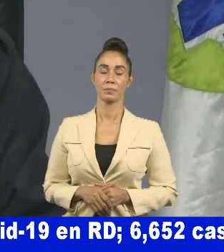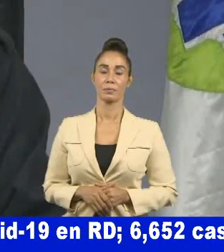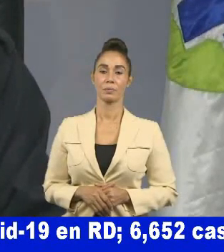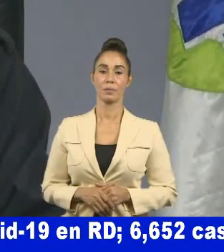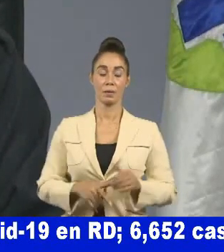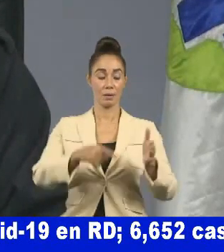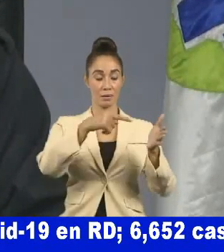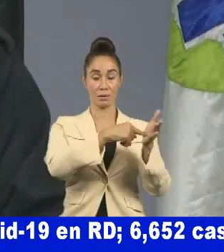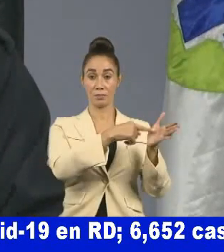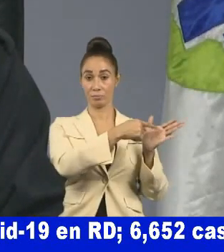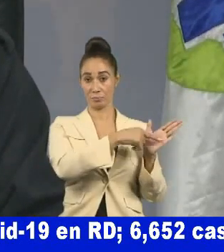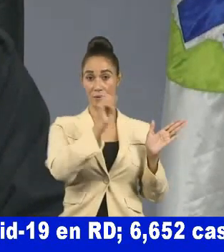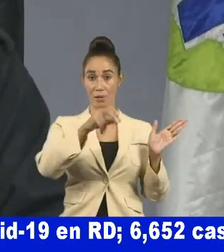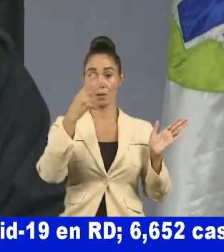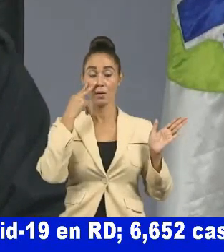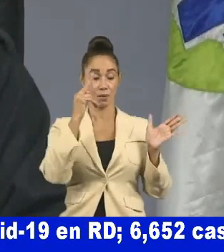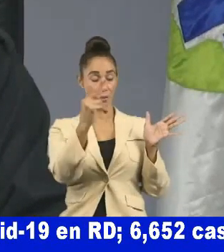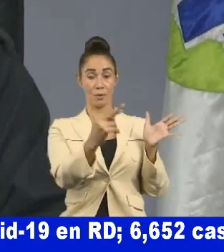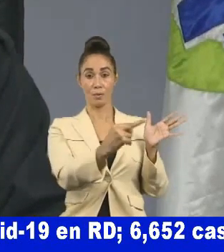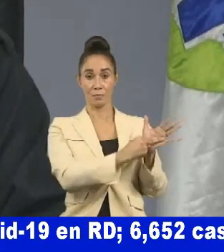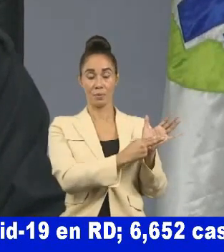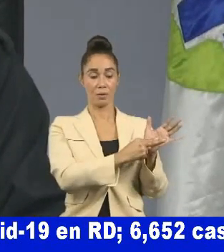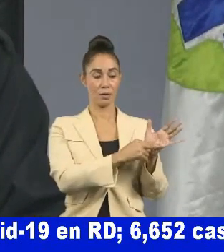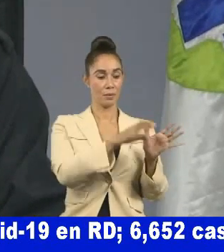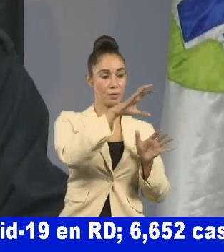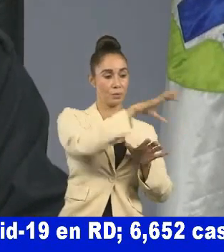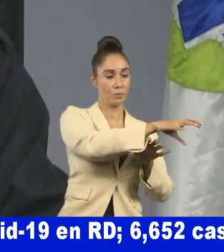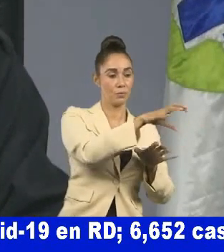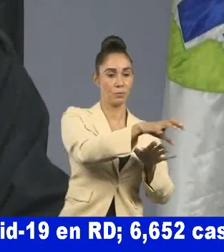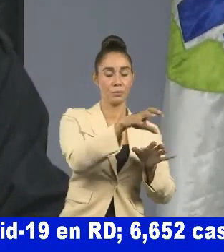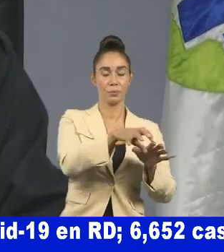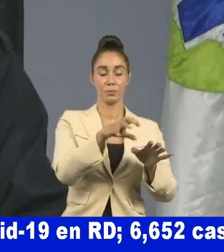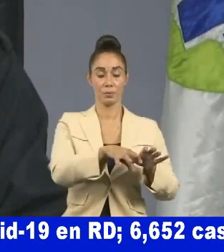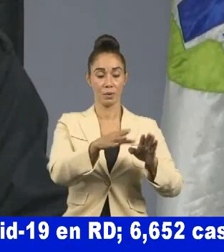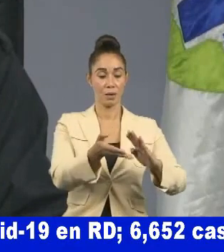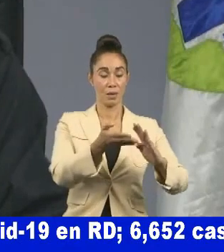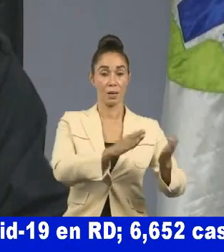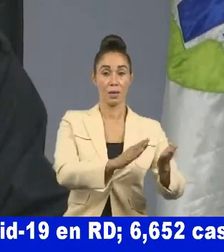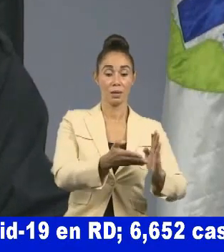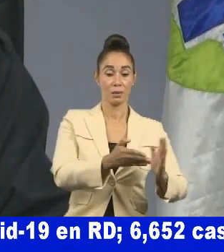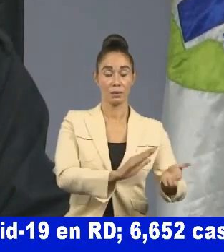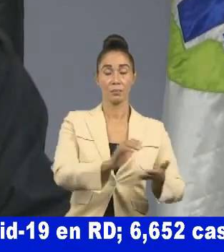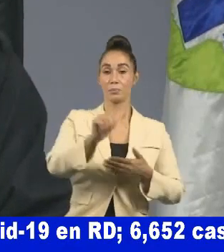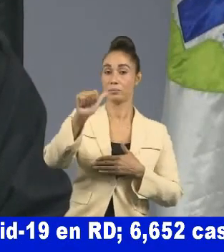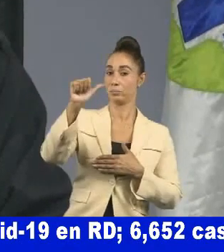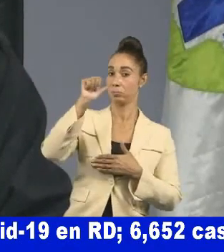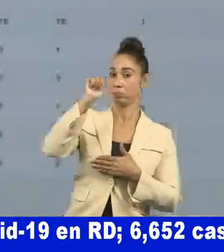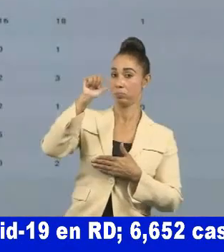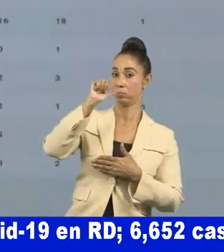la distribución de los casos de defunciones por intoxicación por metanol